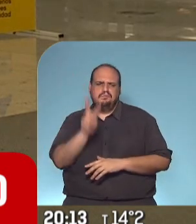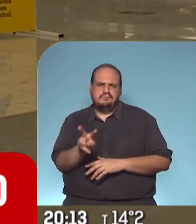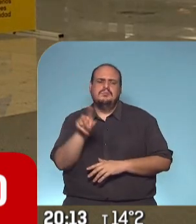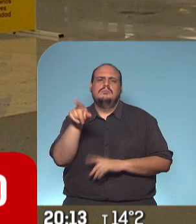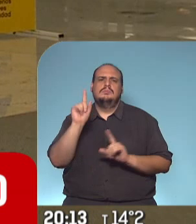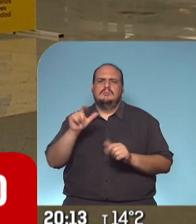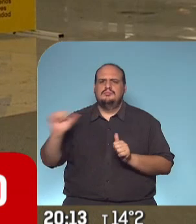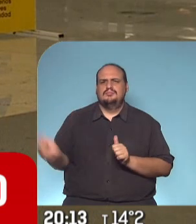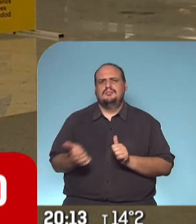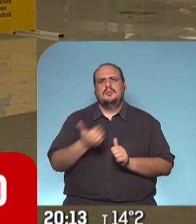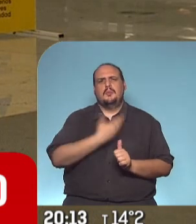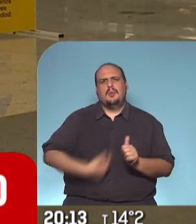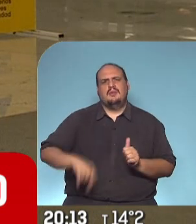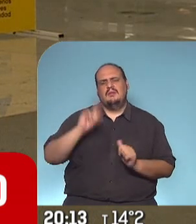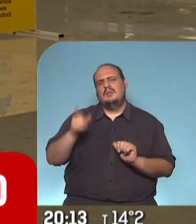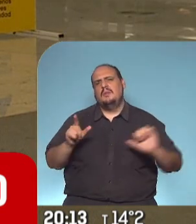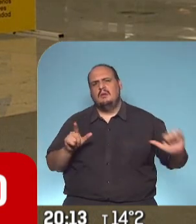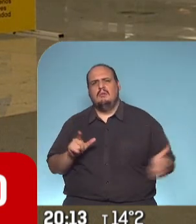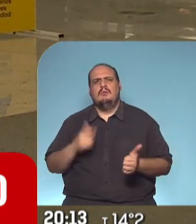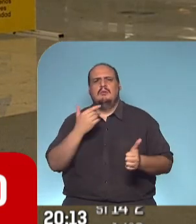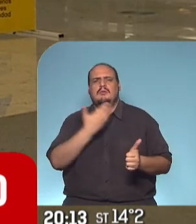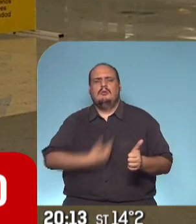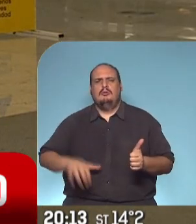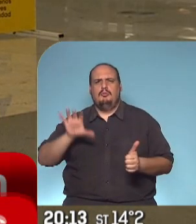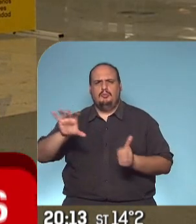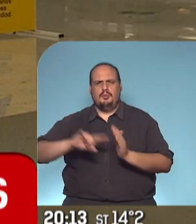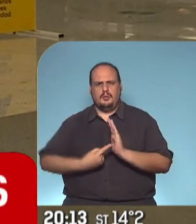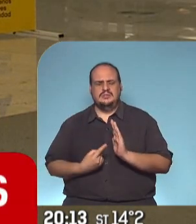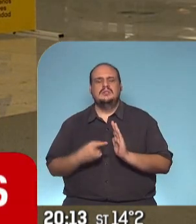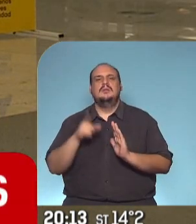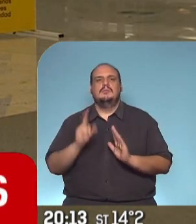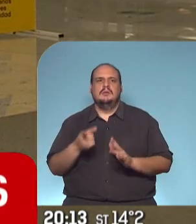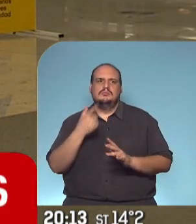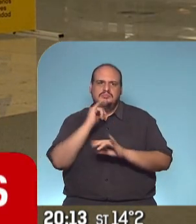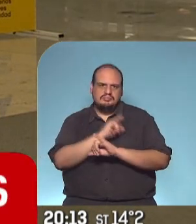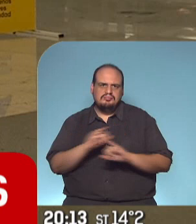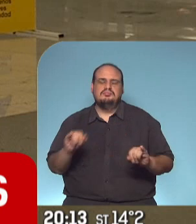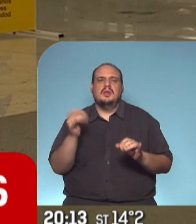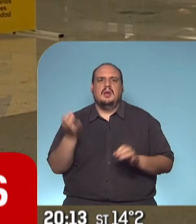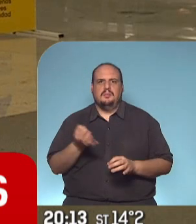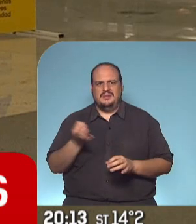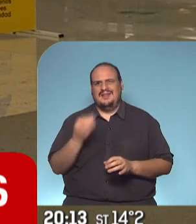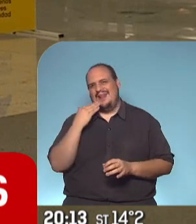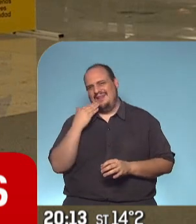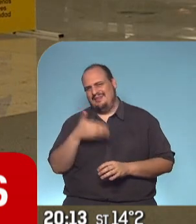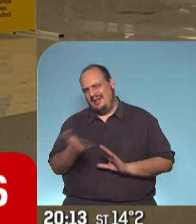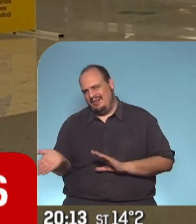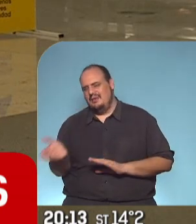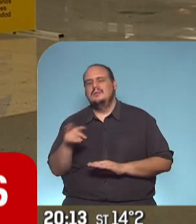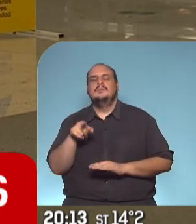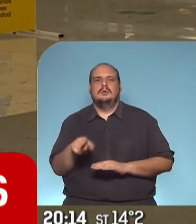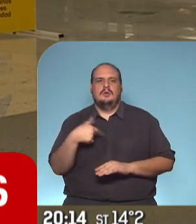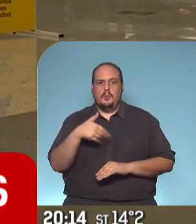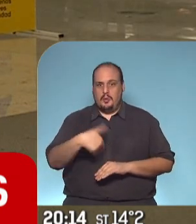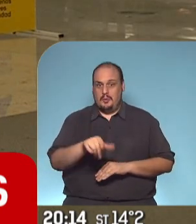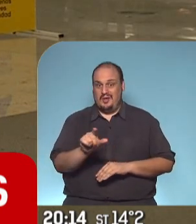junto al presidente de la nación, junto al gobernador de la provincia, probablemente también dando algún mensaje muy particular luego. Pero, en un rato, aquí